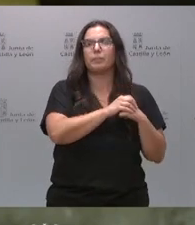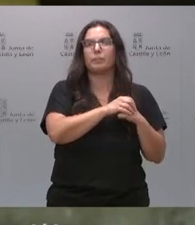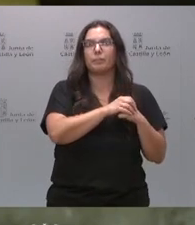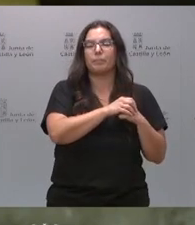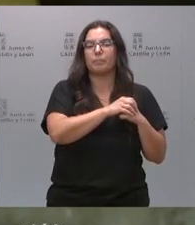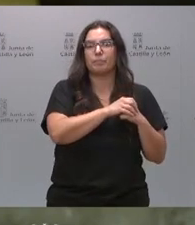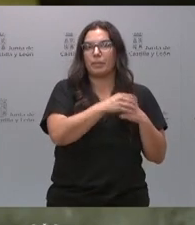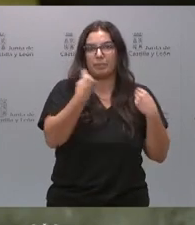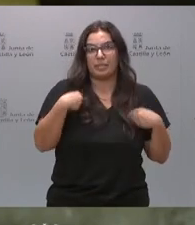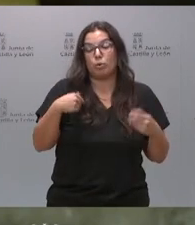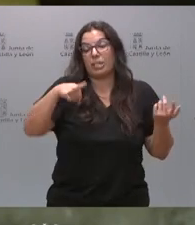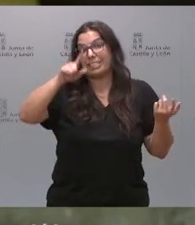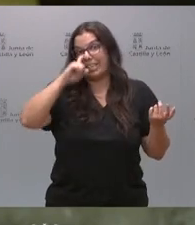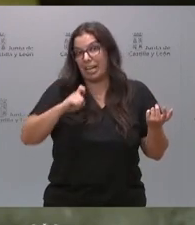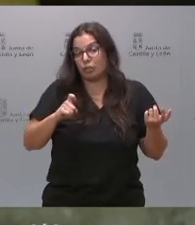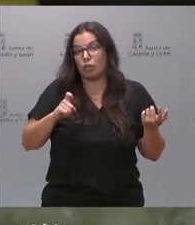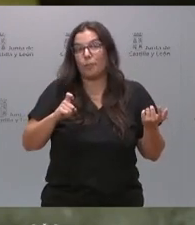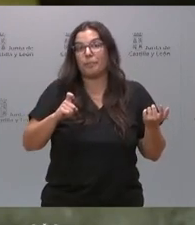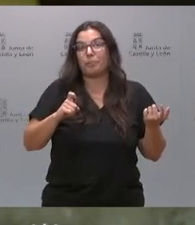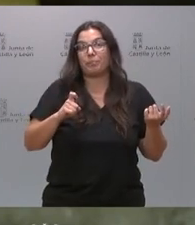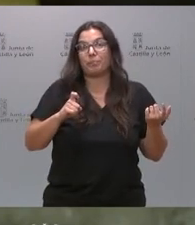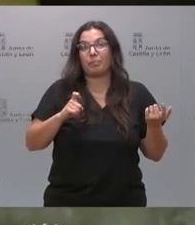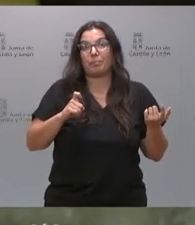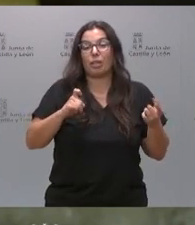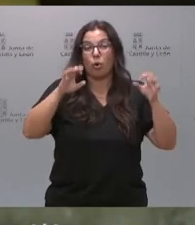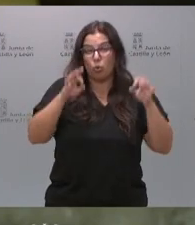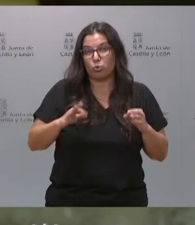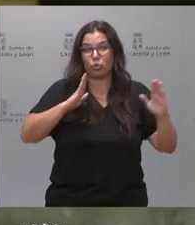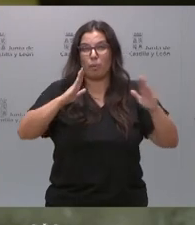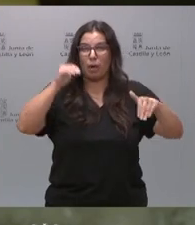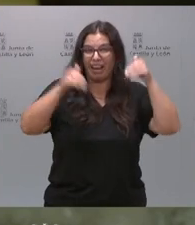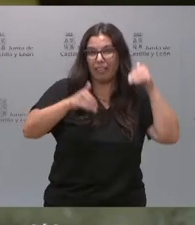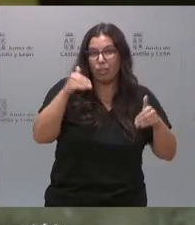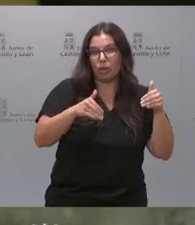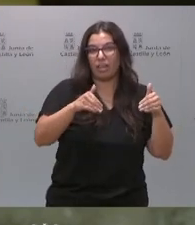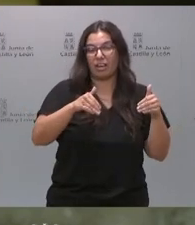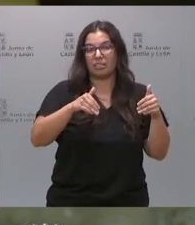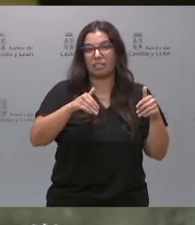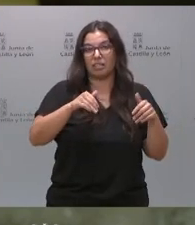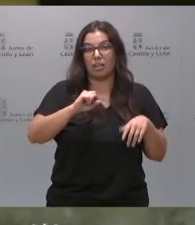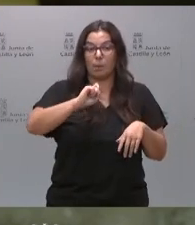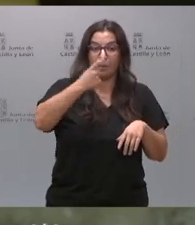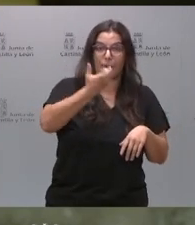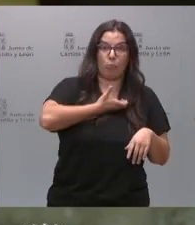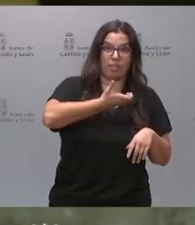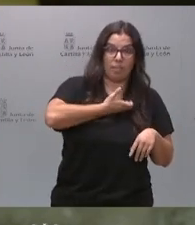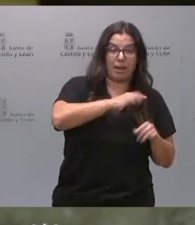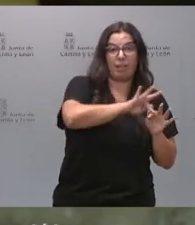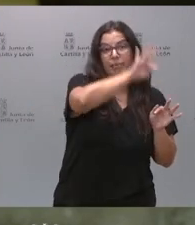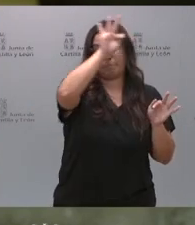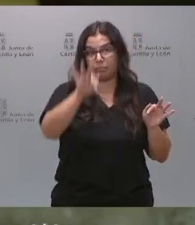Y, bueno, este año, esos meses, estábamos en periodo electoral por las elecciones municipales.